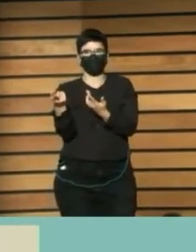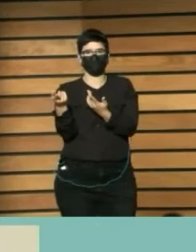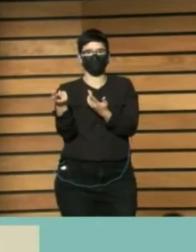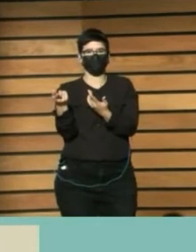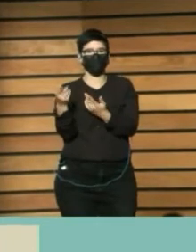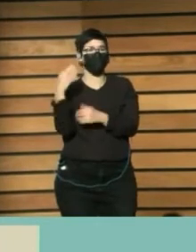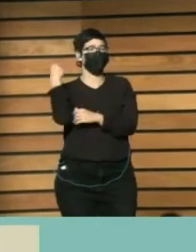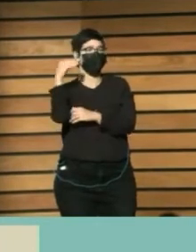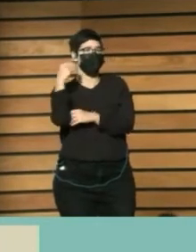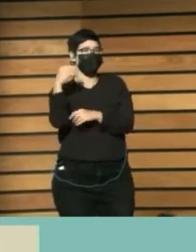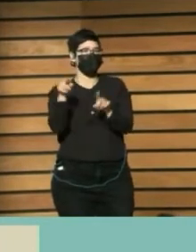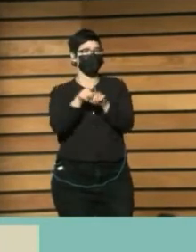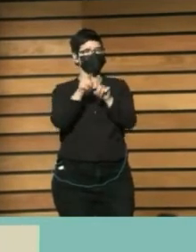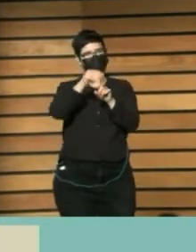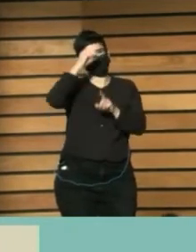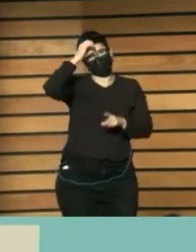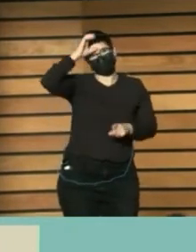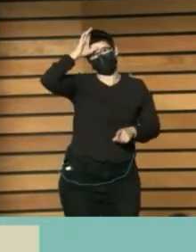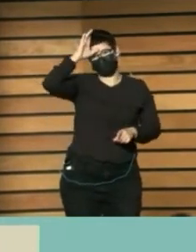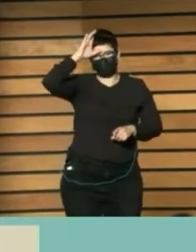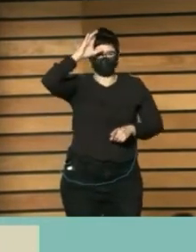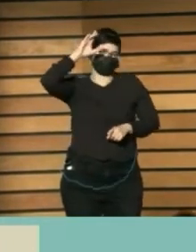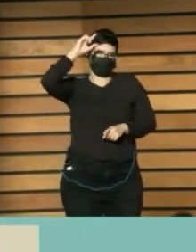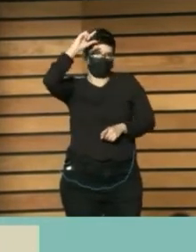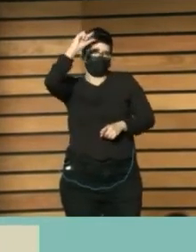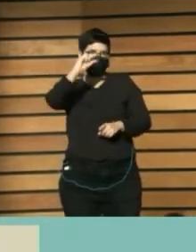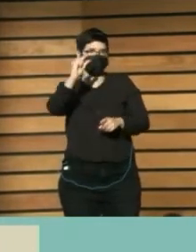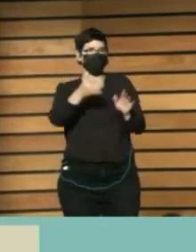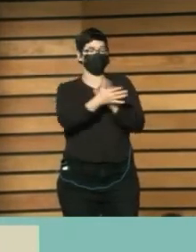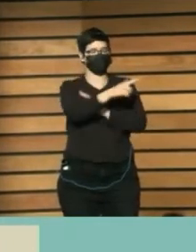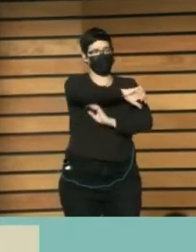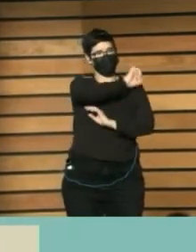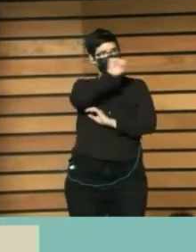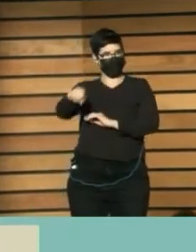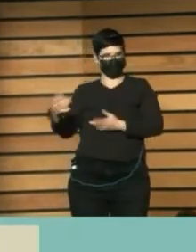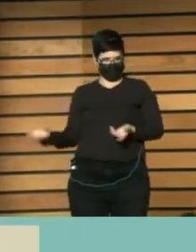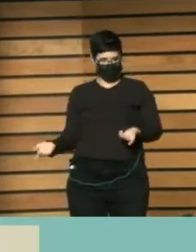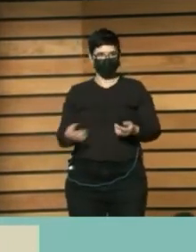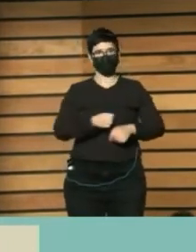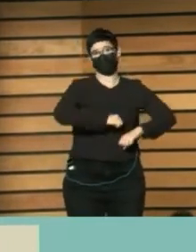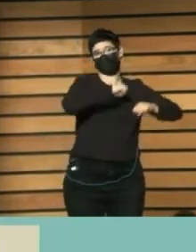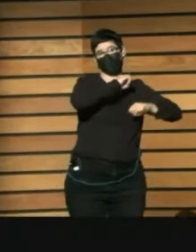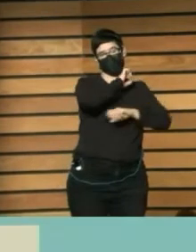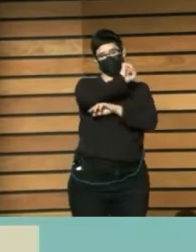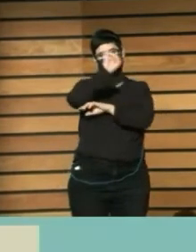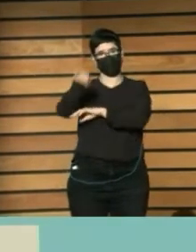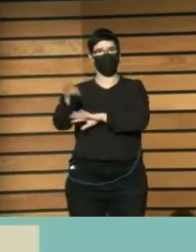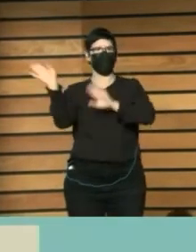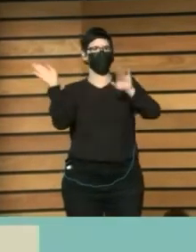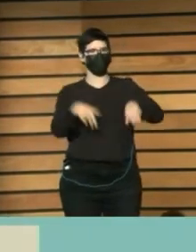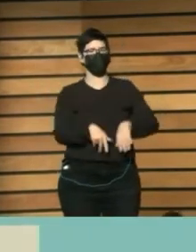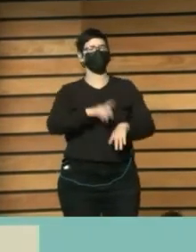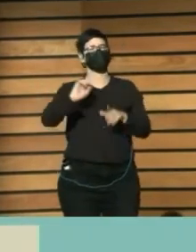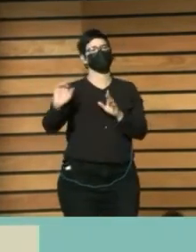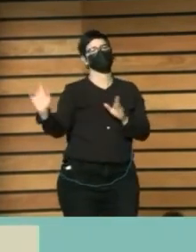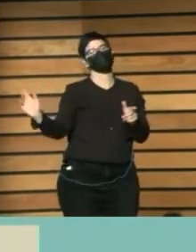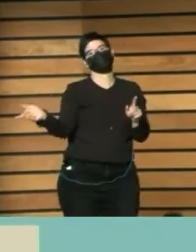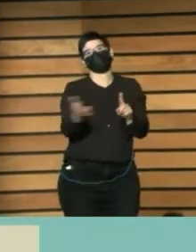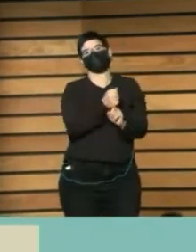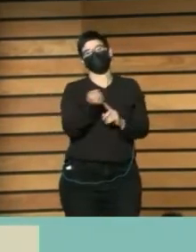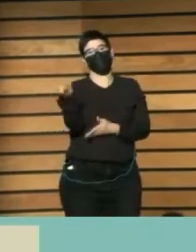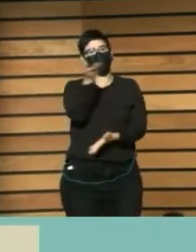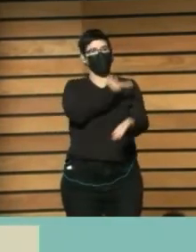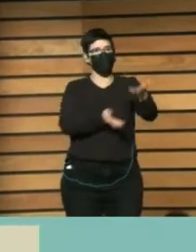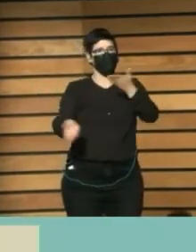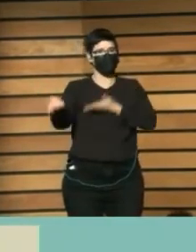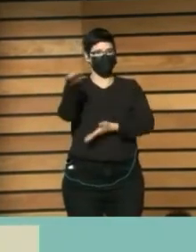Menos intelectuales Que los Mayores Pues llegaron A una especie De cooperación Donde unos enseñaban A otros